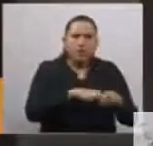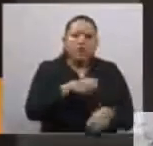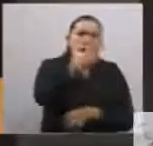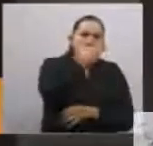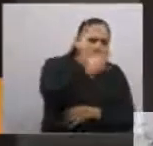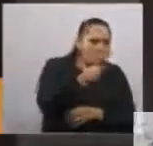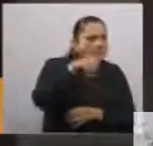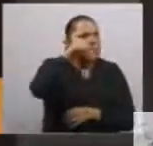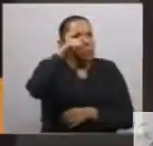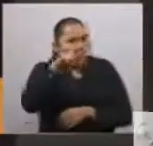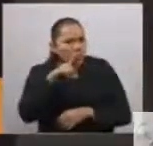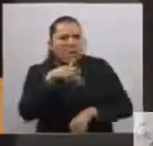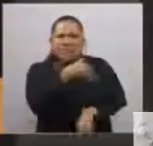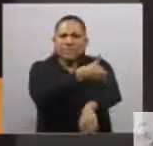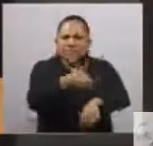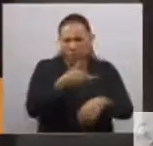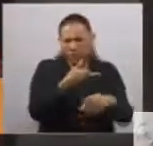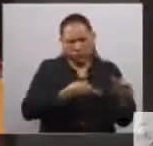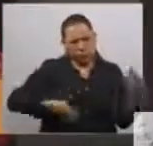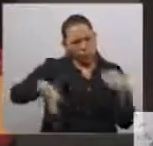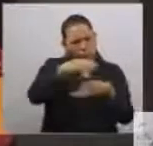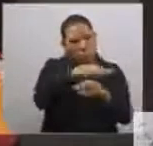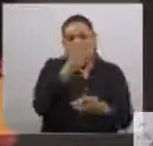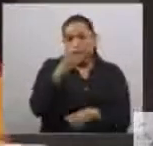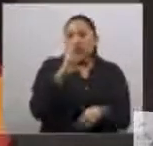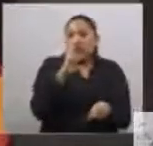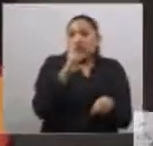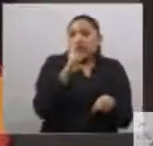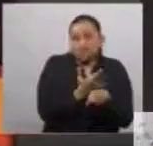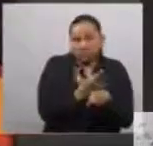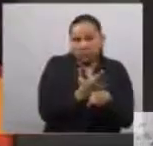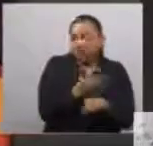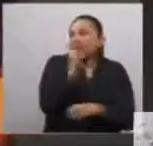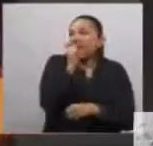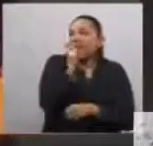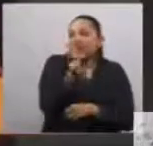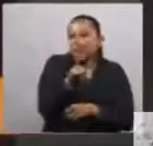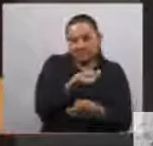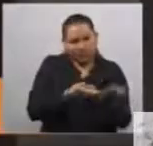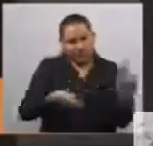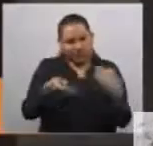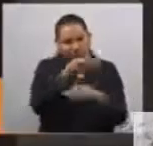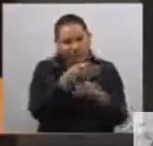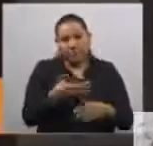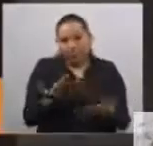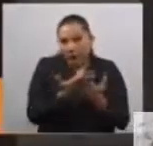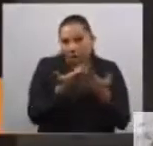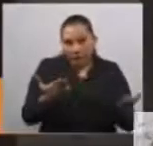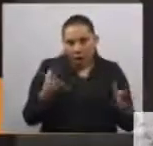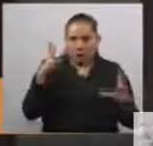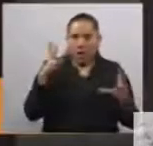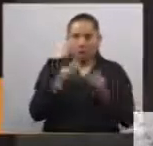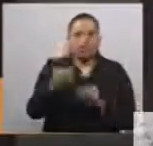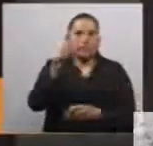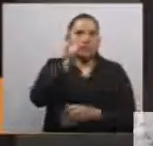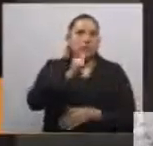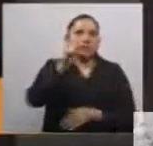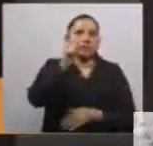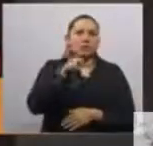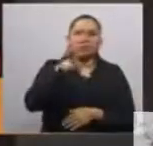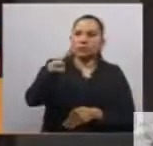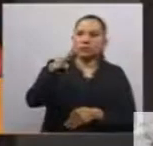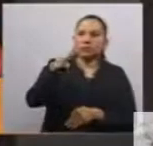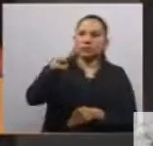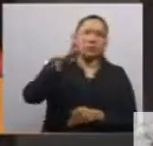Para superar la histórica y desigualdad, división sexual del trabajo que afecta particularmente a las mujeres. Necesitamos